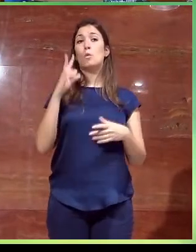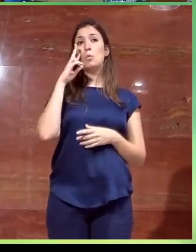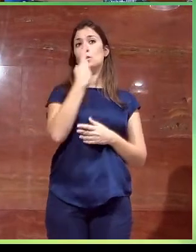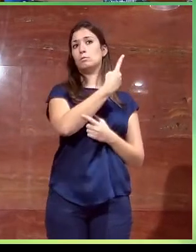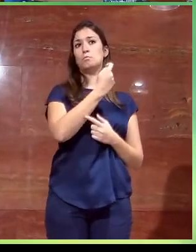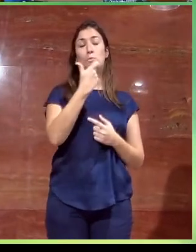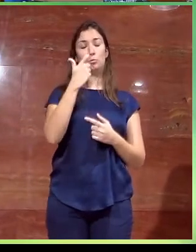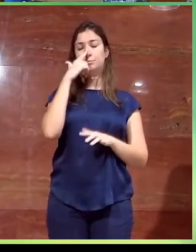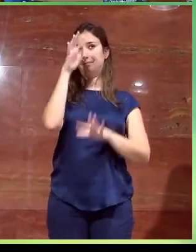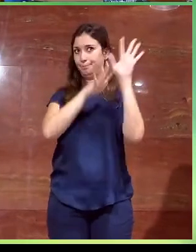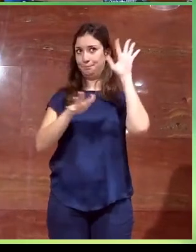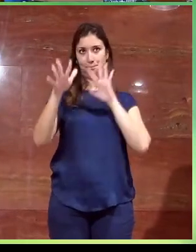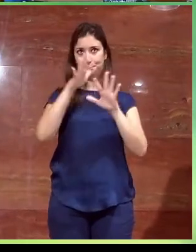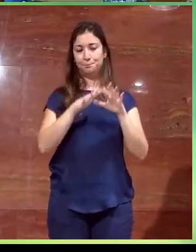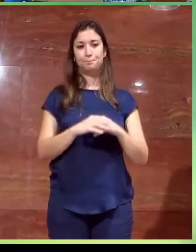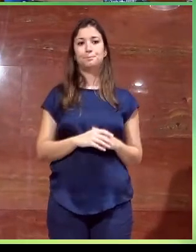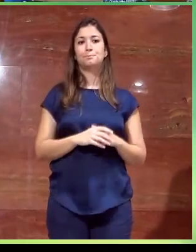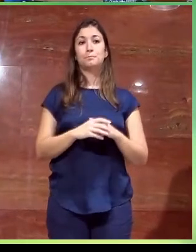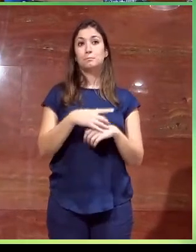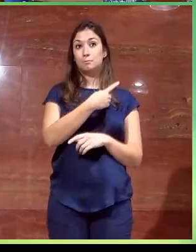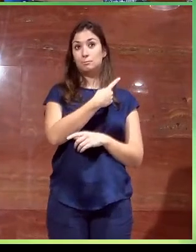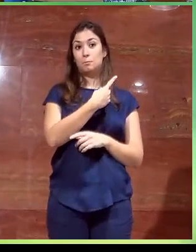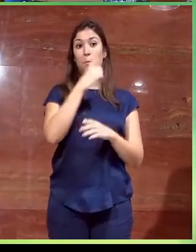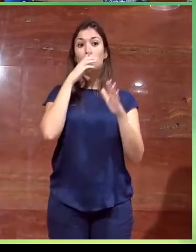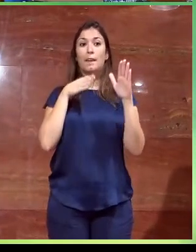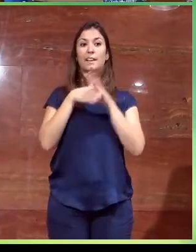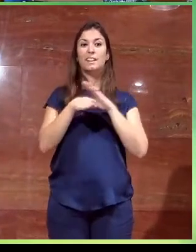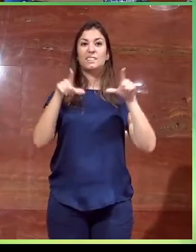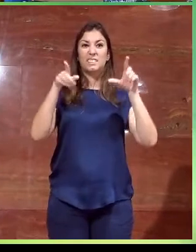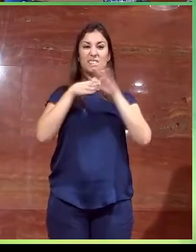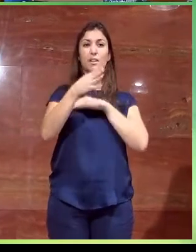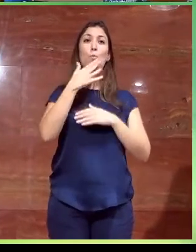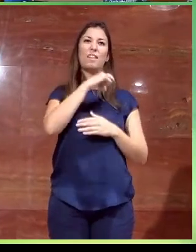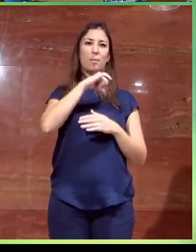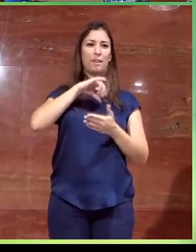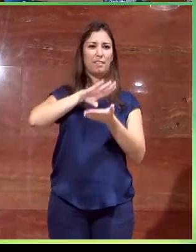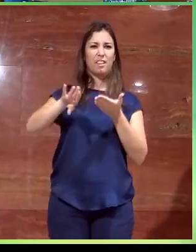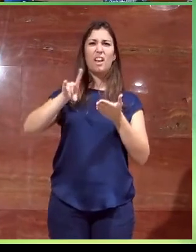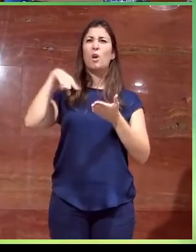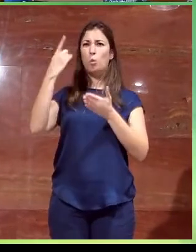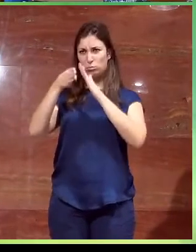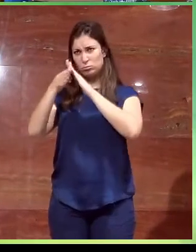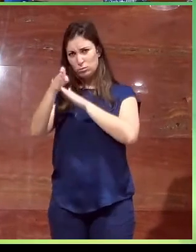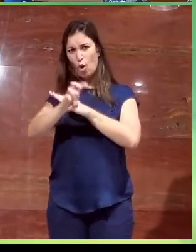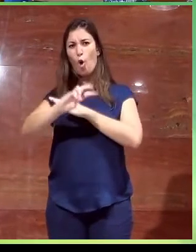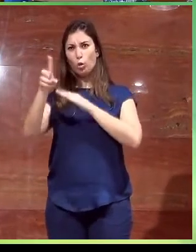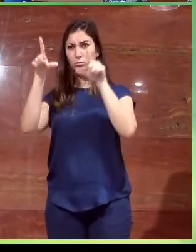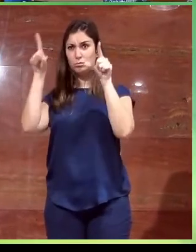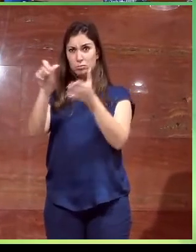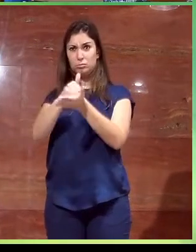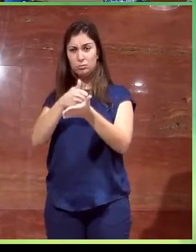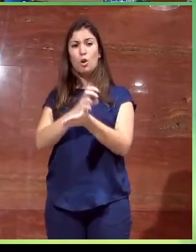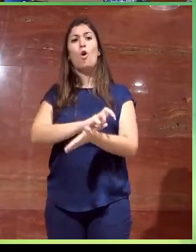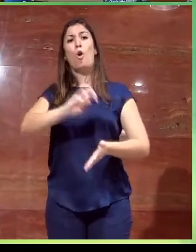distribución un tanto desordenada, ¿no? Parece, accedes a un vestíbulo de independencia desde que accedes a su vez a otros vestíbulos de